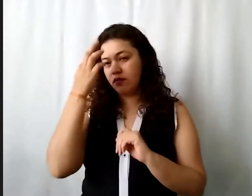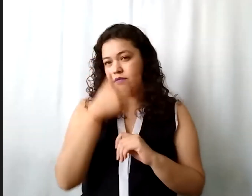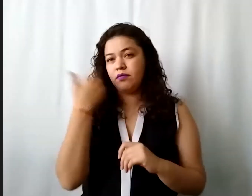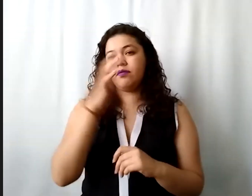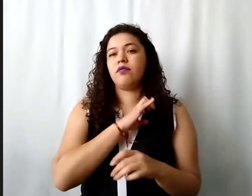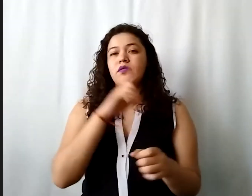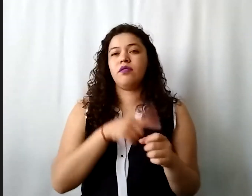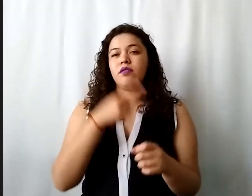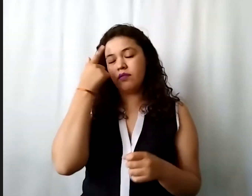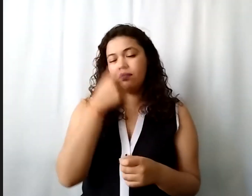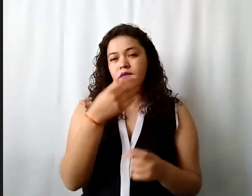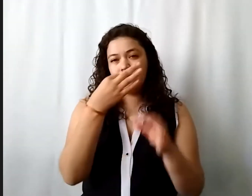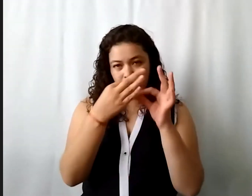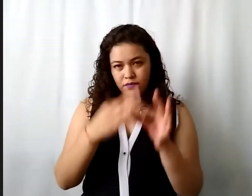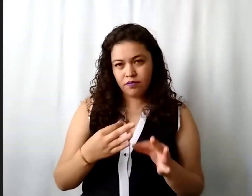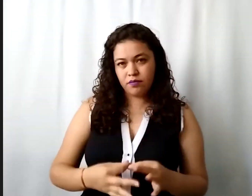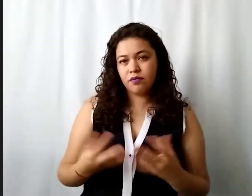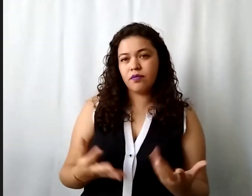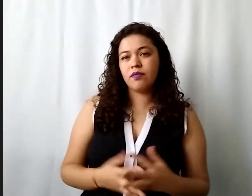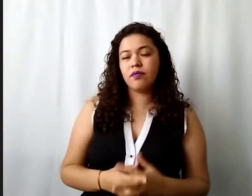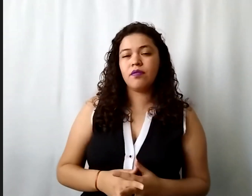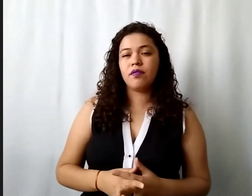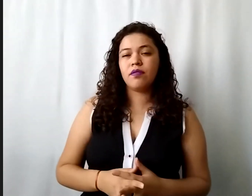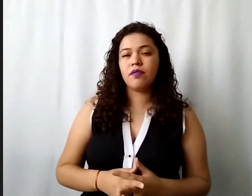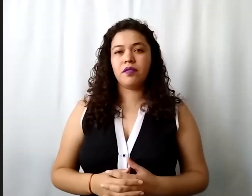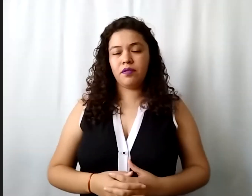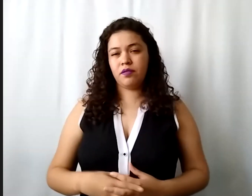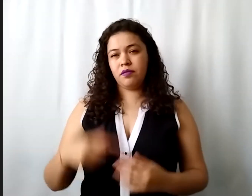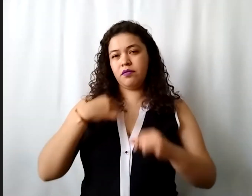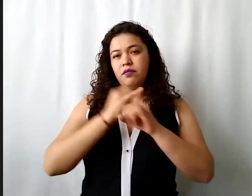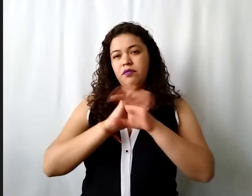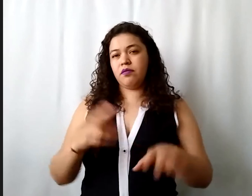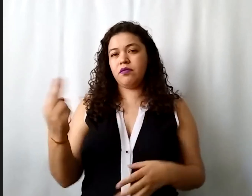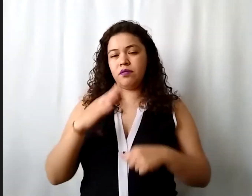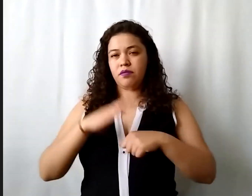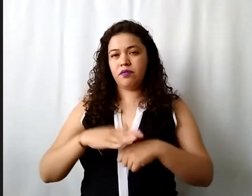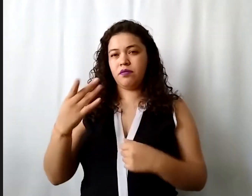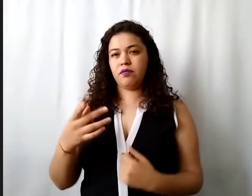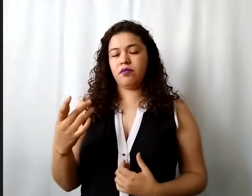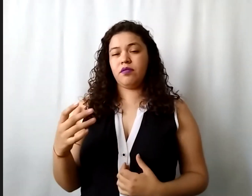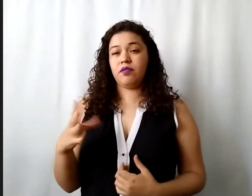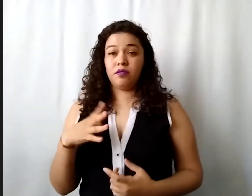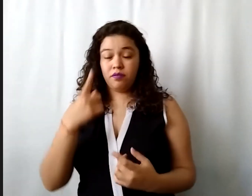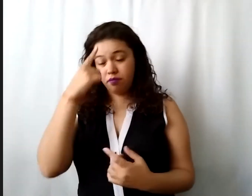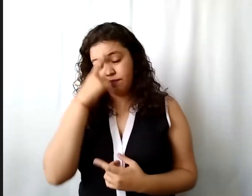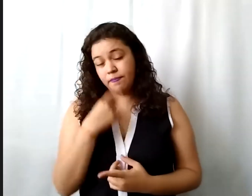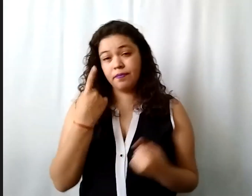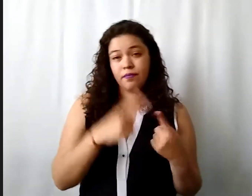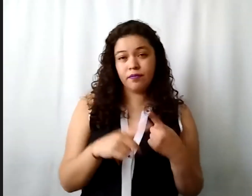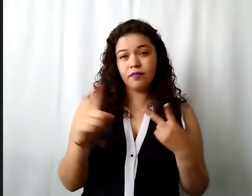específico para ver qué tan viable porque necesitaría más información cuál es si hay dos perfiles o un perfil